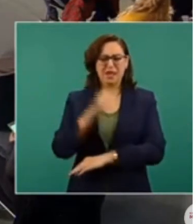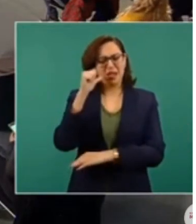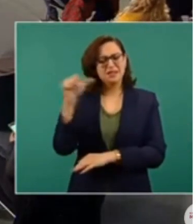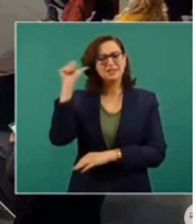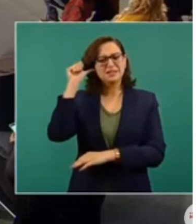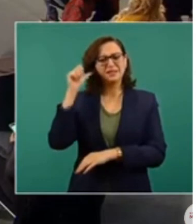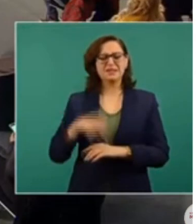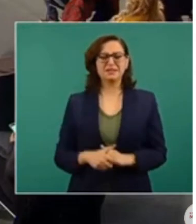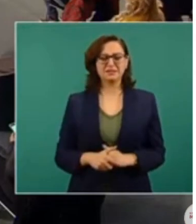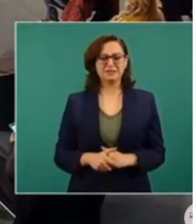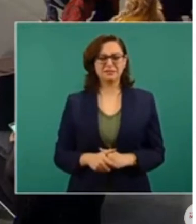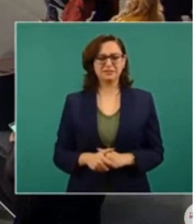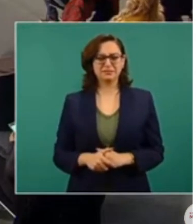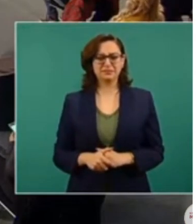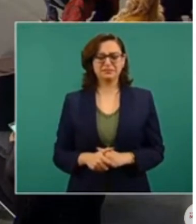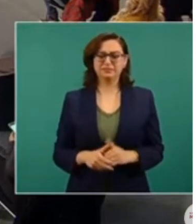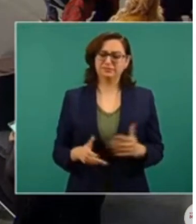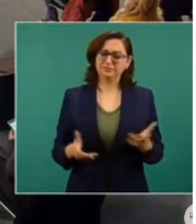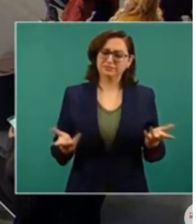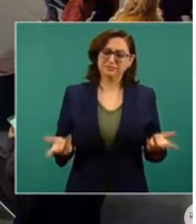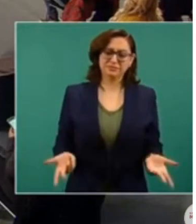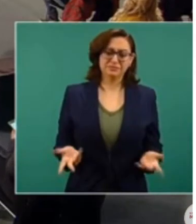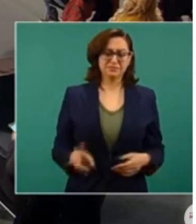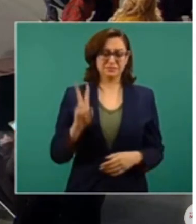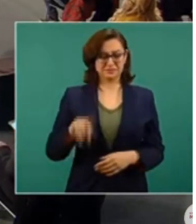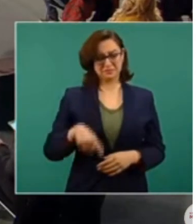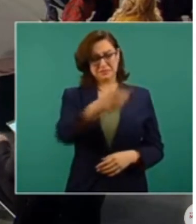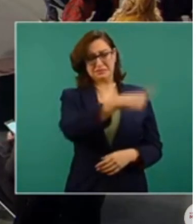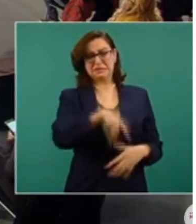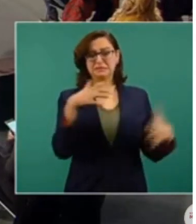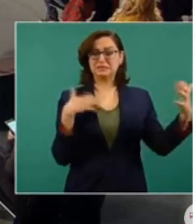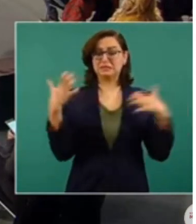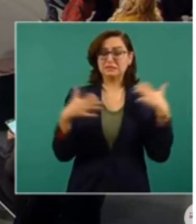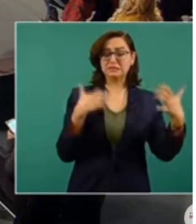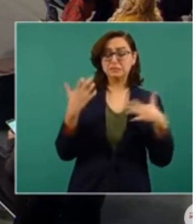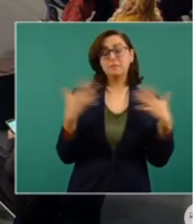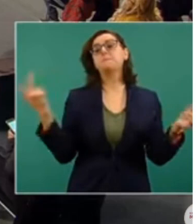Entonces, es mucha la desesperación. Entonces, cuando esto suceda,